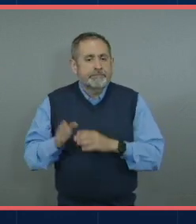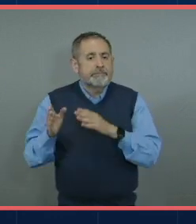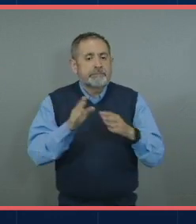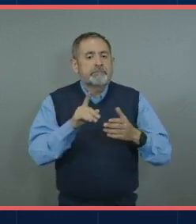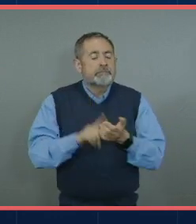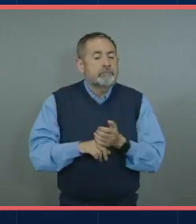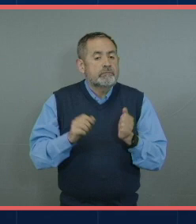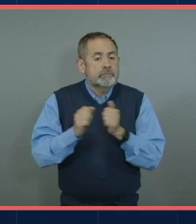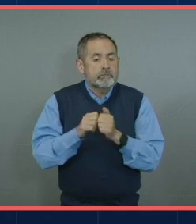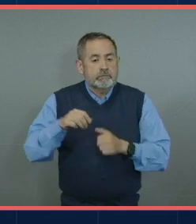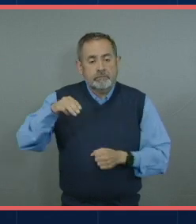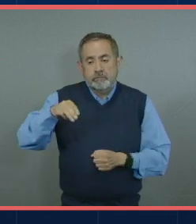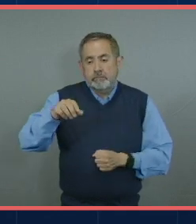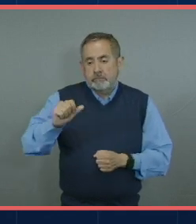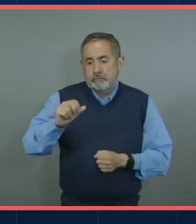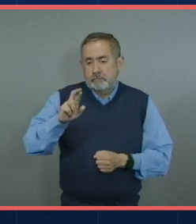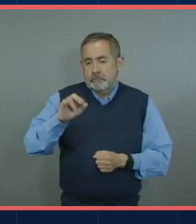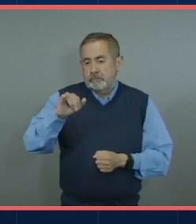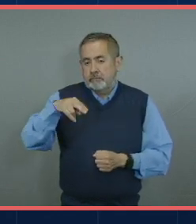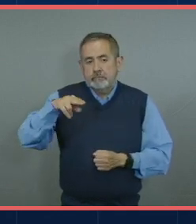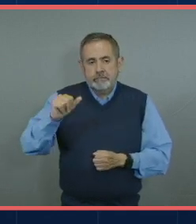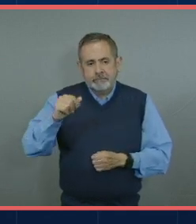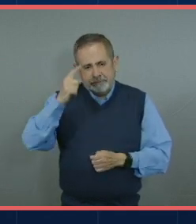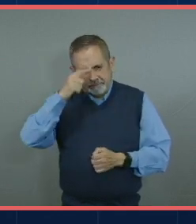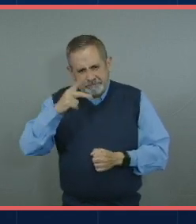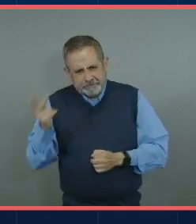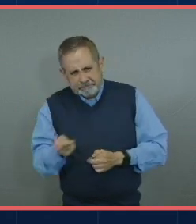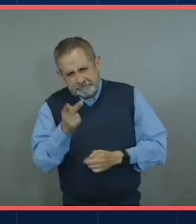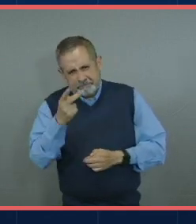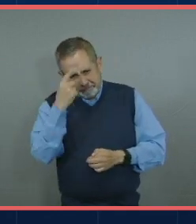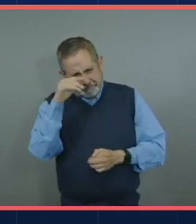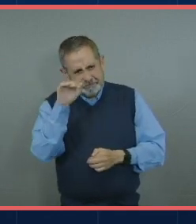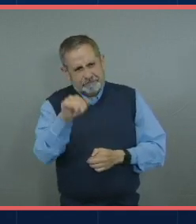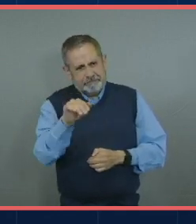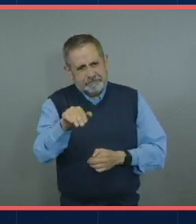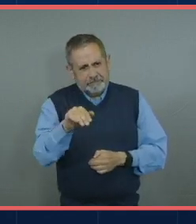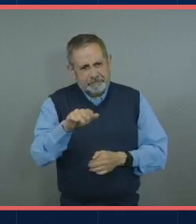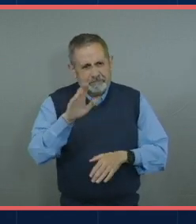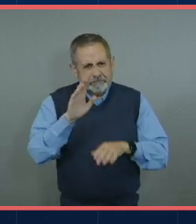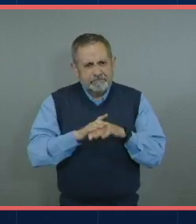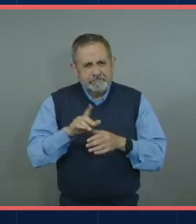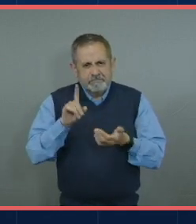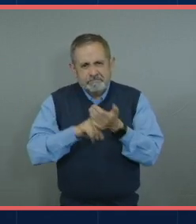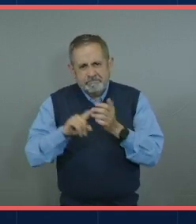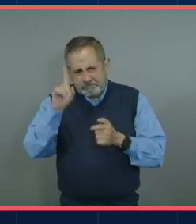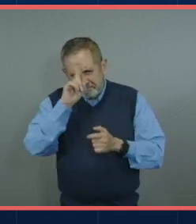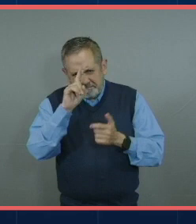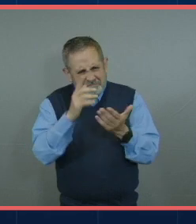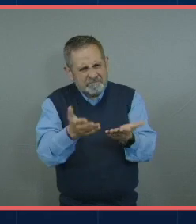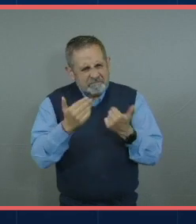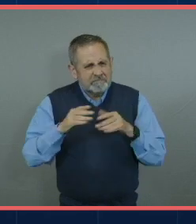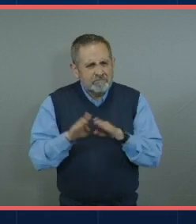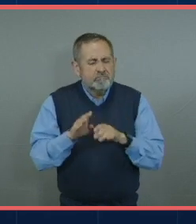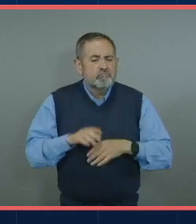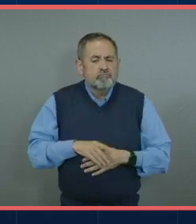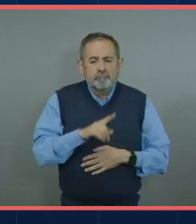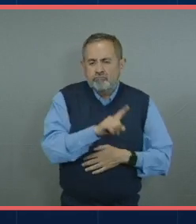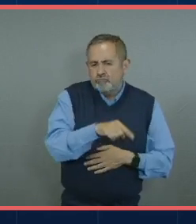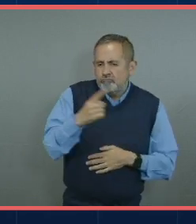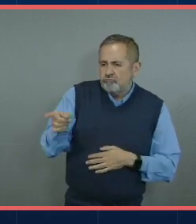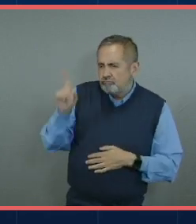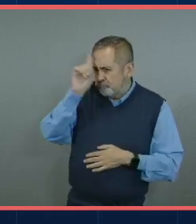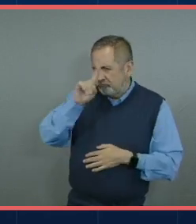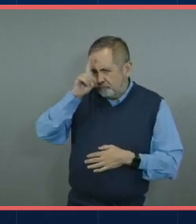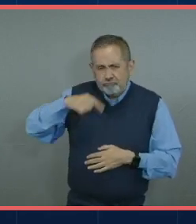con Mariana para hacerle una pregunta más de recomendación Mariana ¿qué le recomendarías a otros